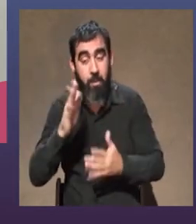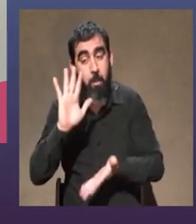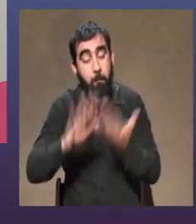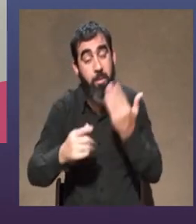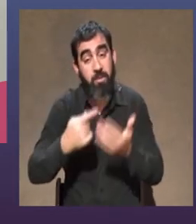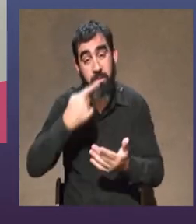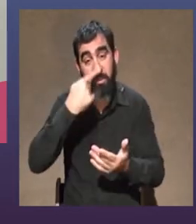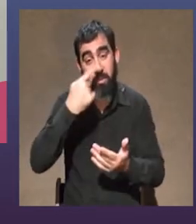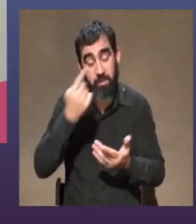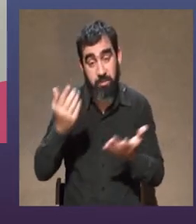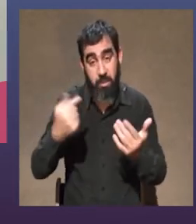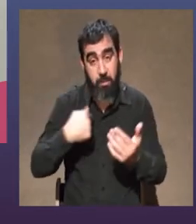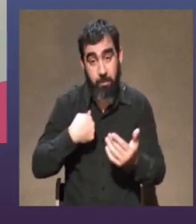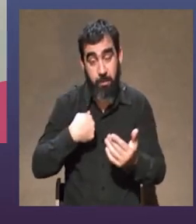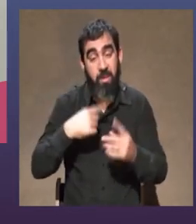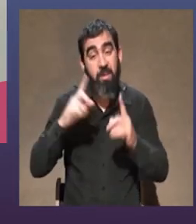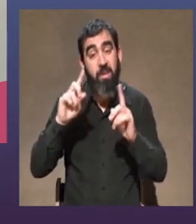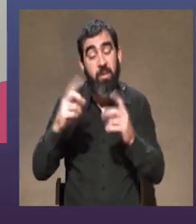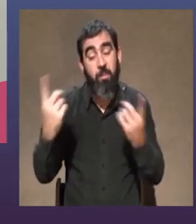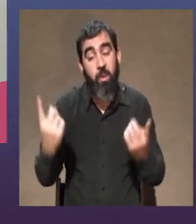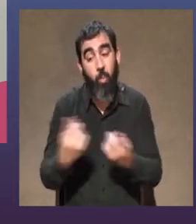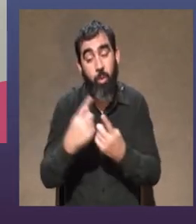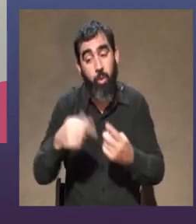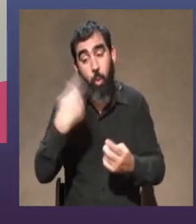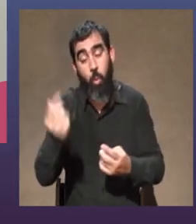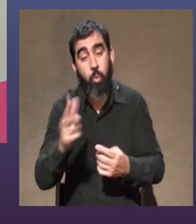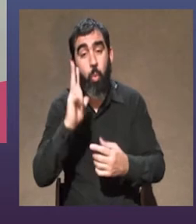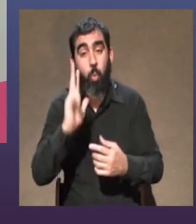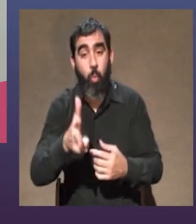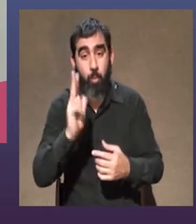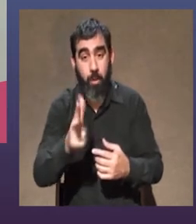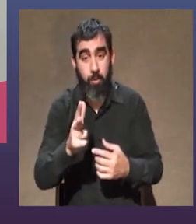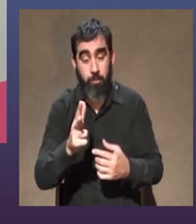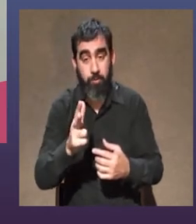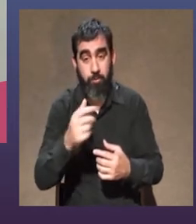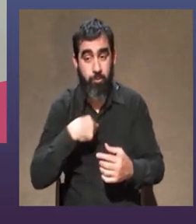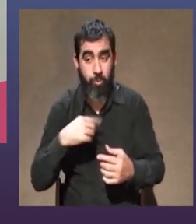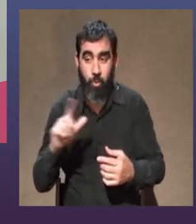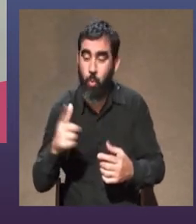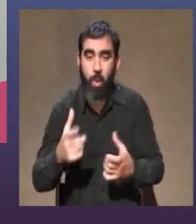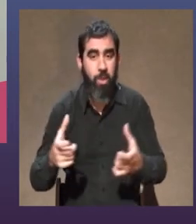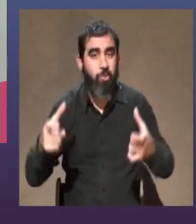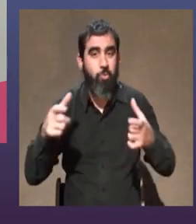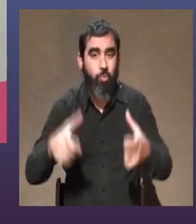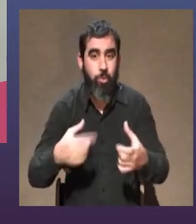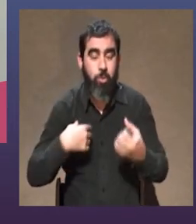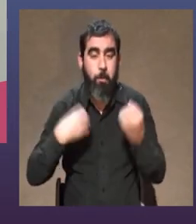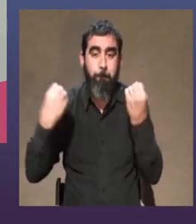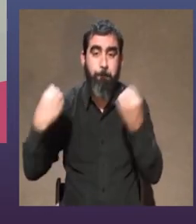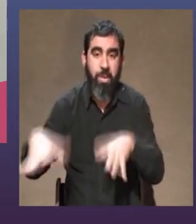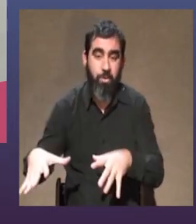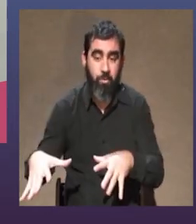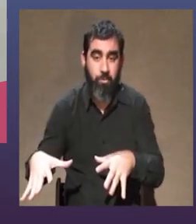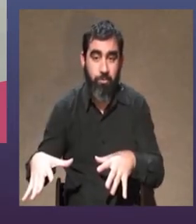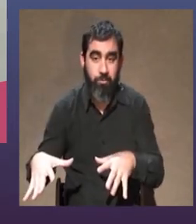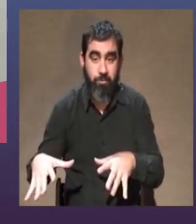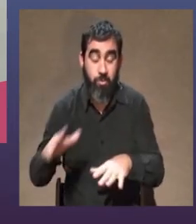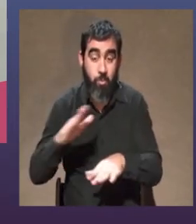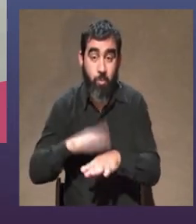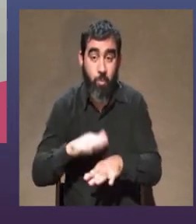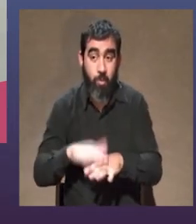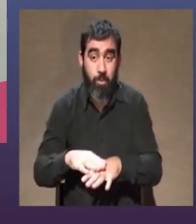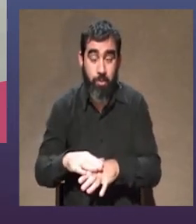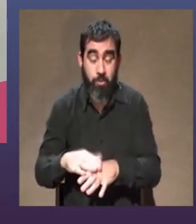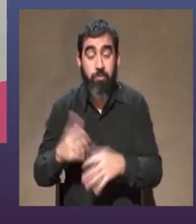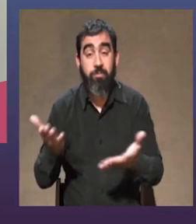interesa es qué pasa con el encuentro con el otro bicho humano. Yo no tengo la suerte porque la perdí en un momento